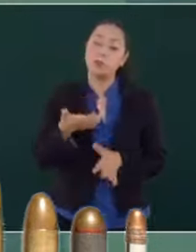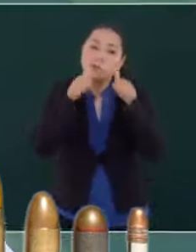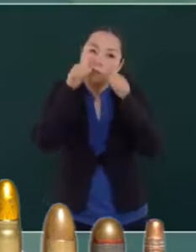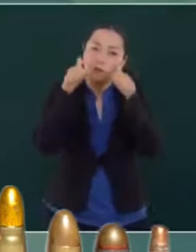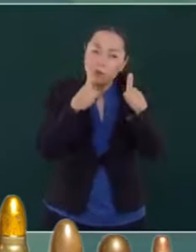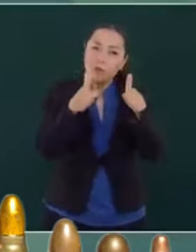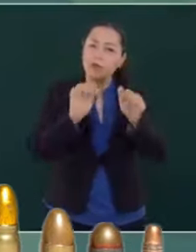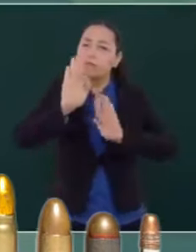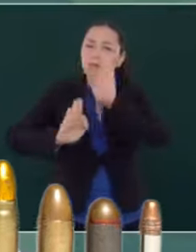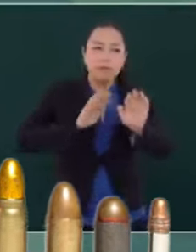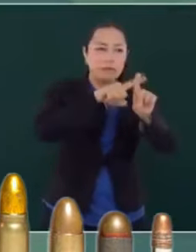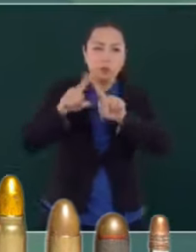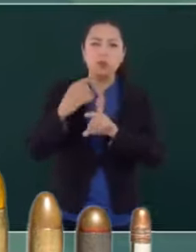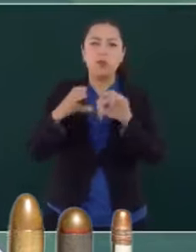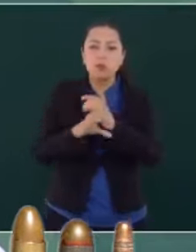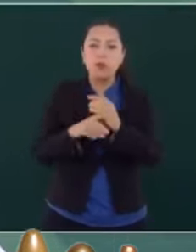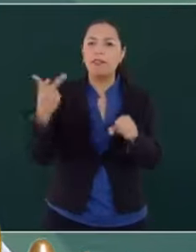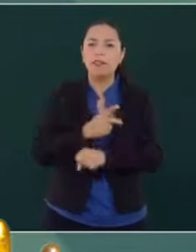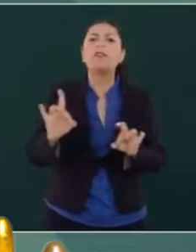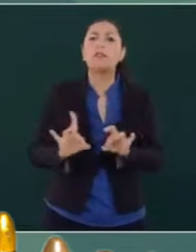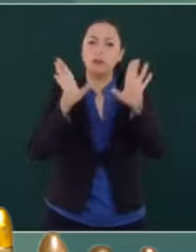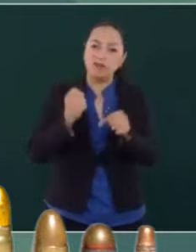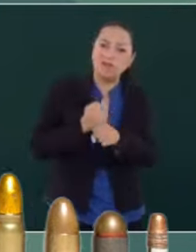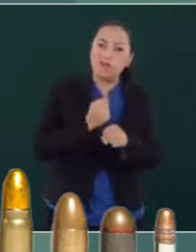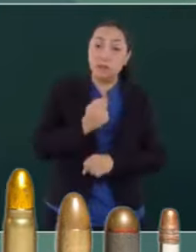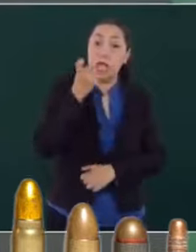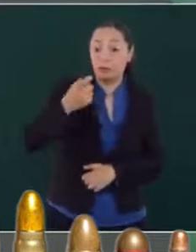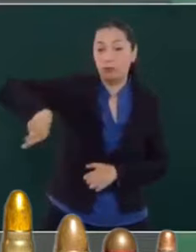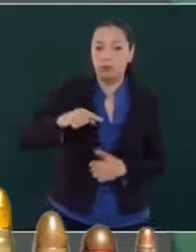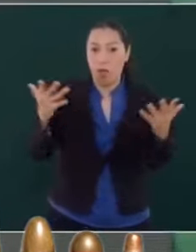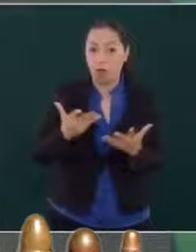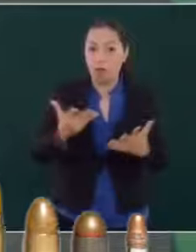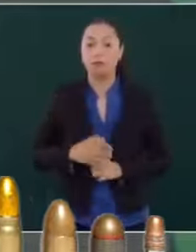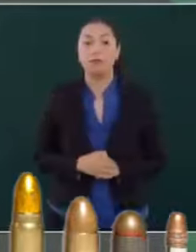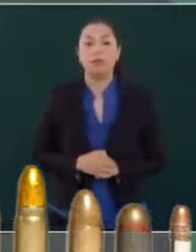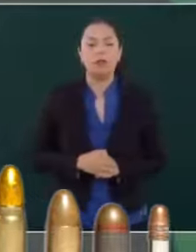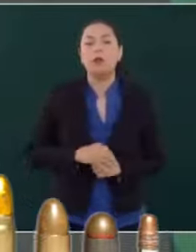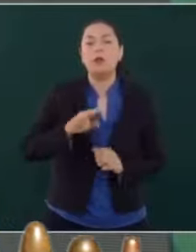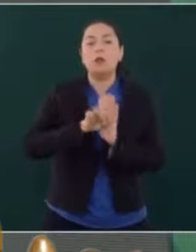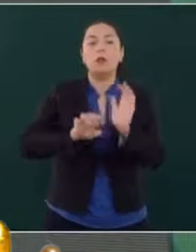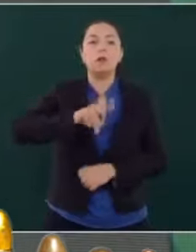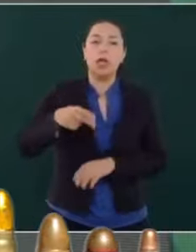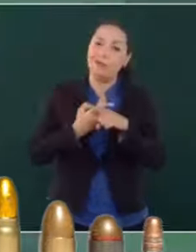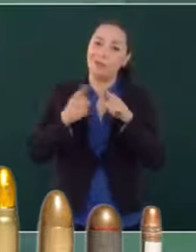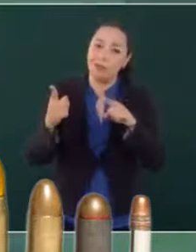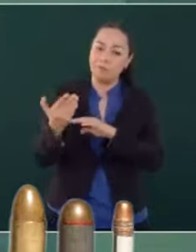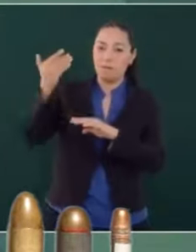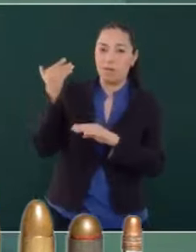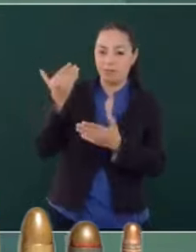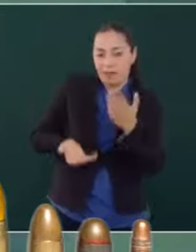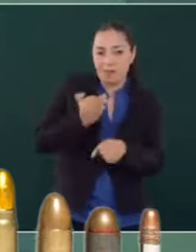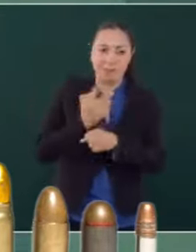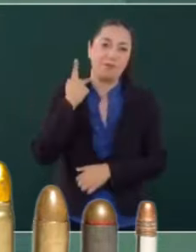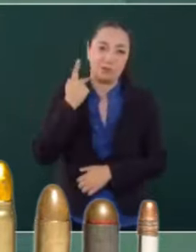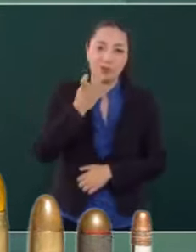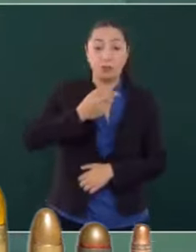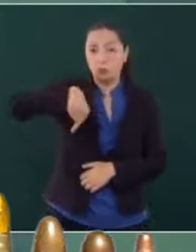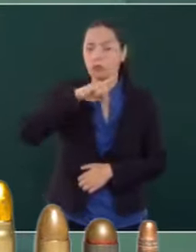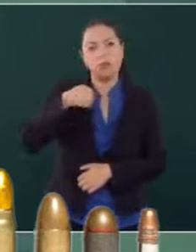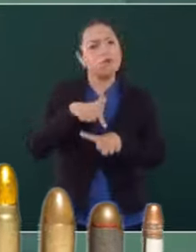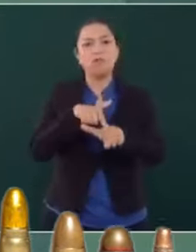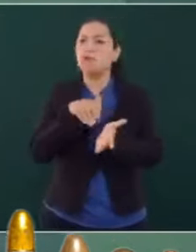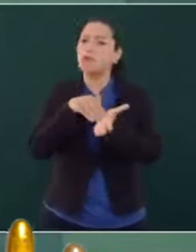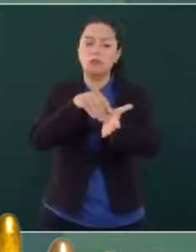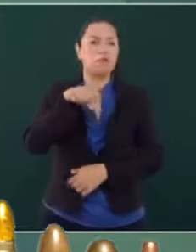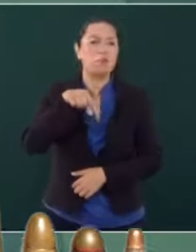las causas que originan la violencia. Y eso es que estamos haciendo. Nunca se había atendido, por ejemplo, a los jóvenes en México. Entonces vamos nosotros a continuar con lo